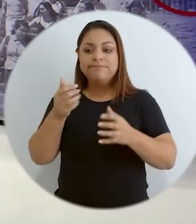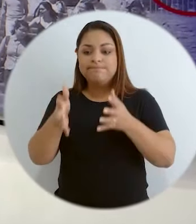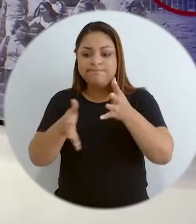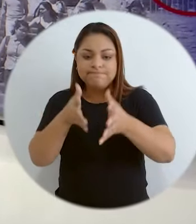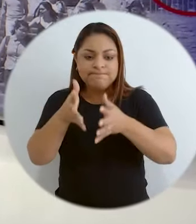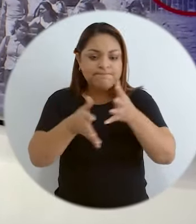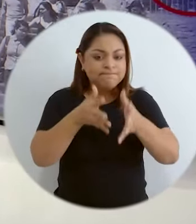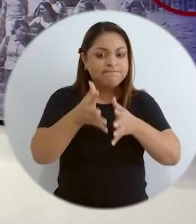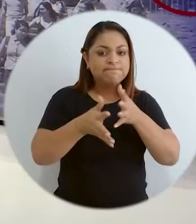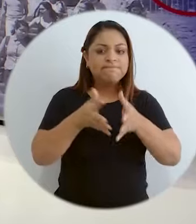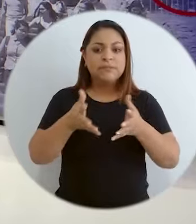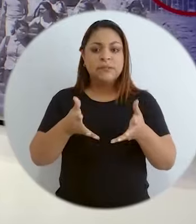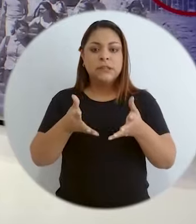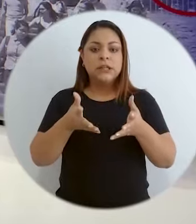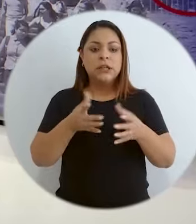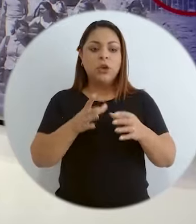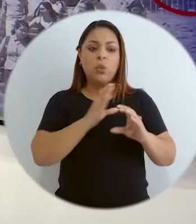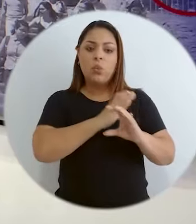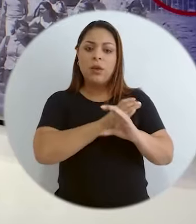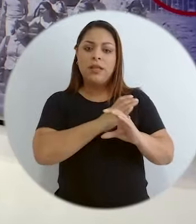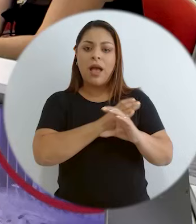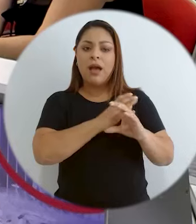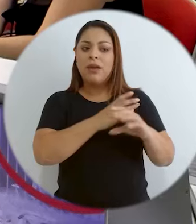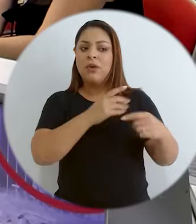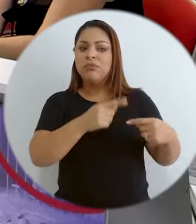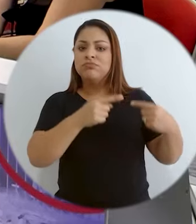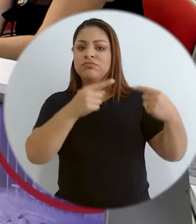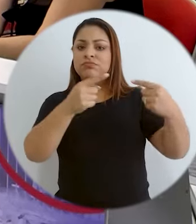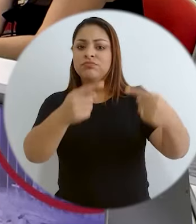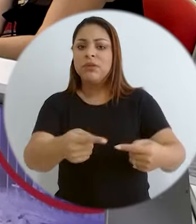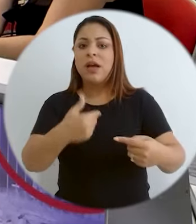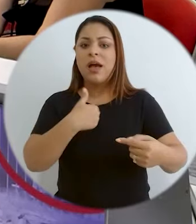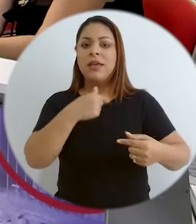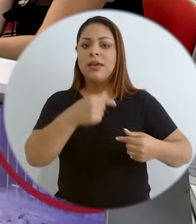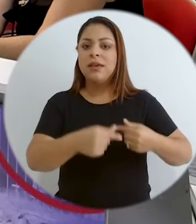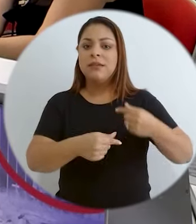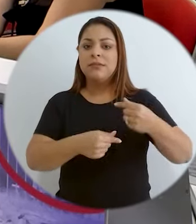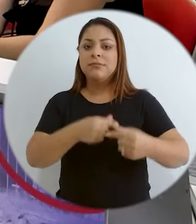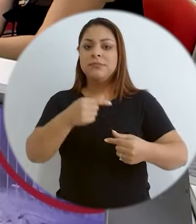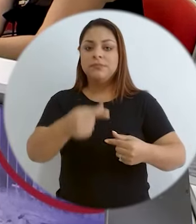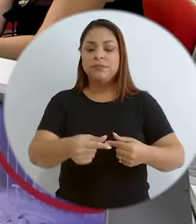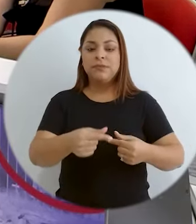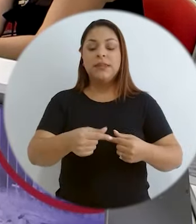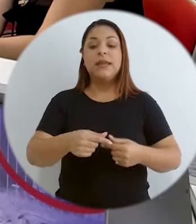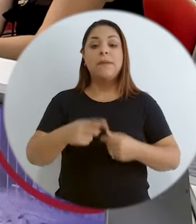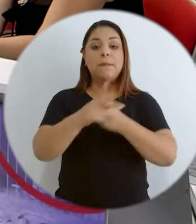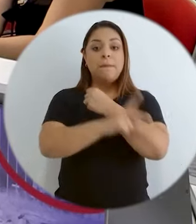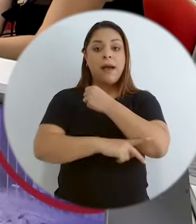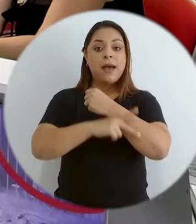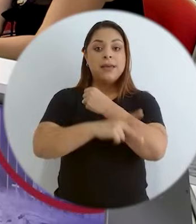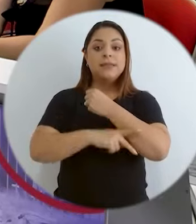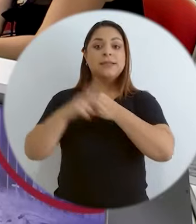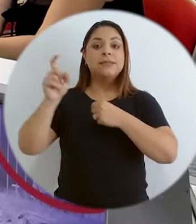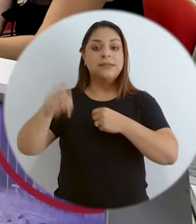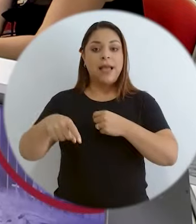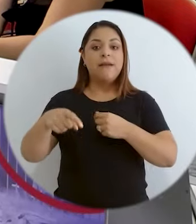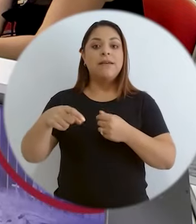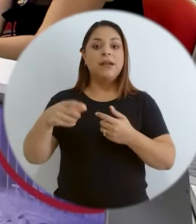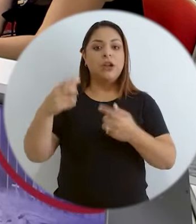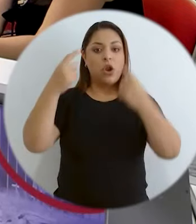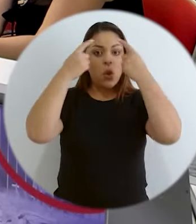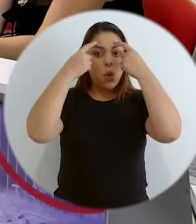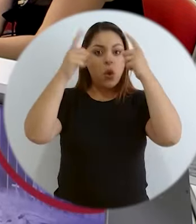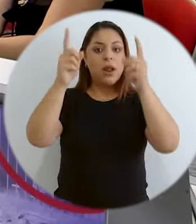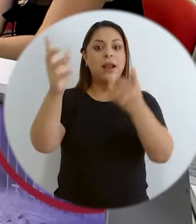conservar lo que tenemos para las futuras generaciones, y Costa Rica fue de los primeros países